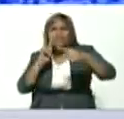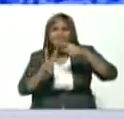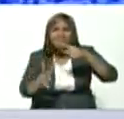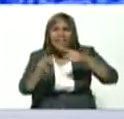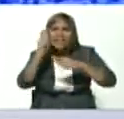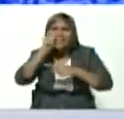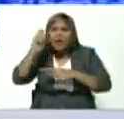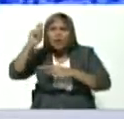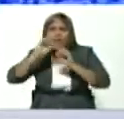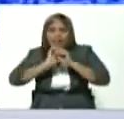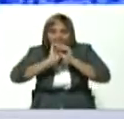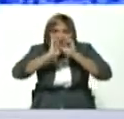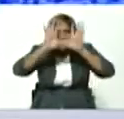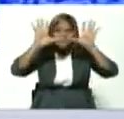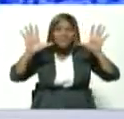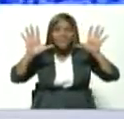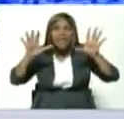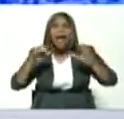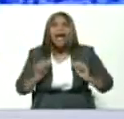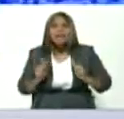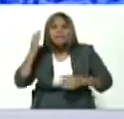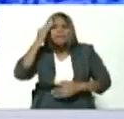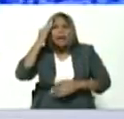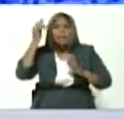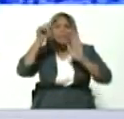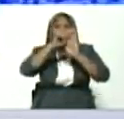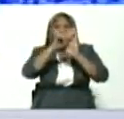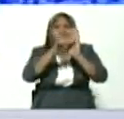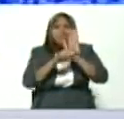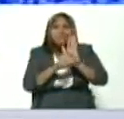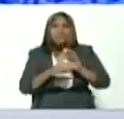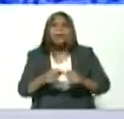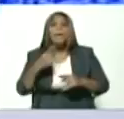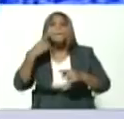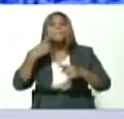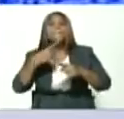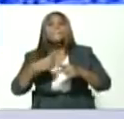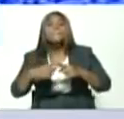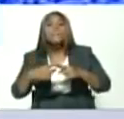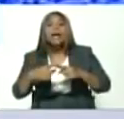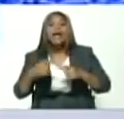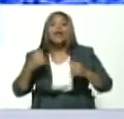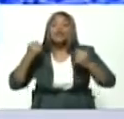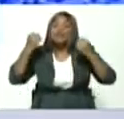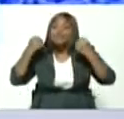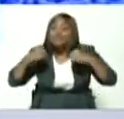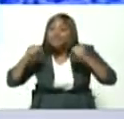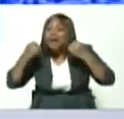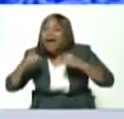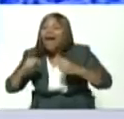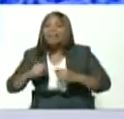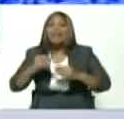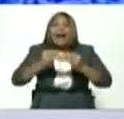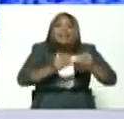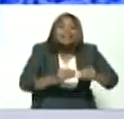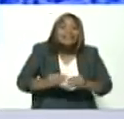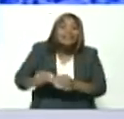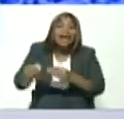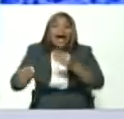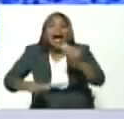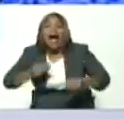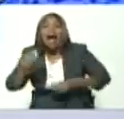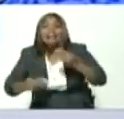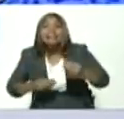teoría clara tener los principios pero estar sobre la práctica sobre la acción y sobre la realidad